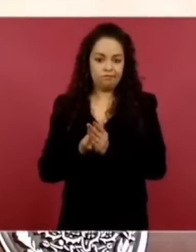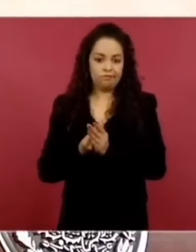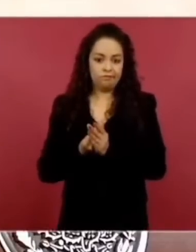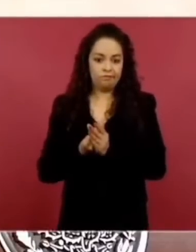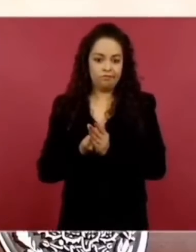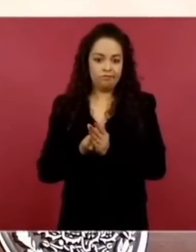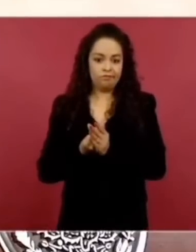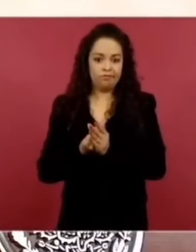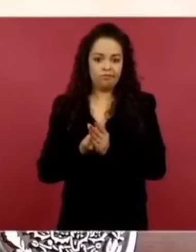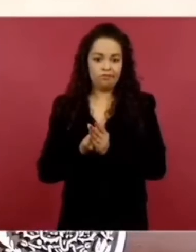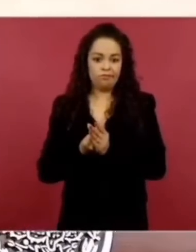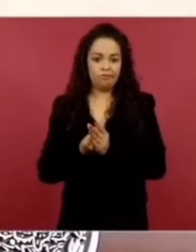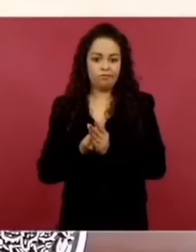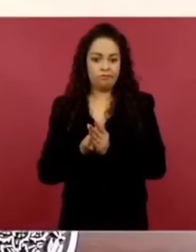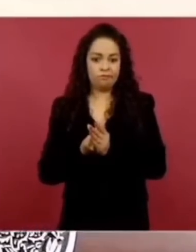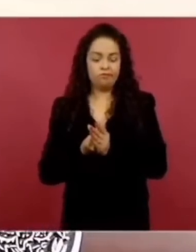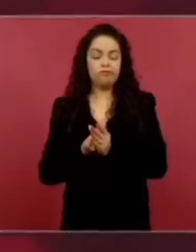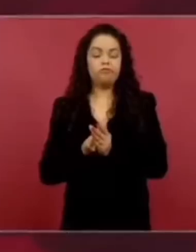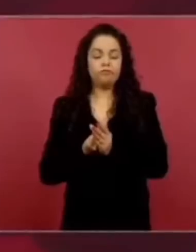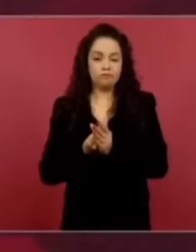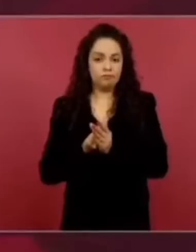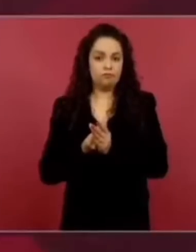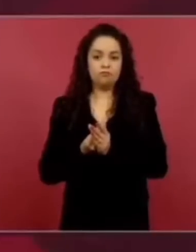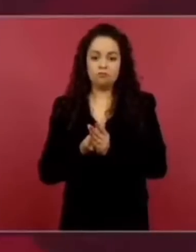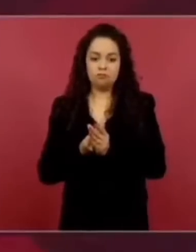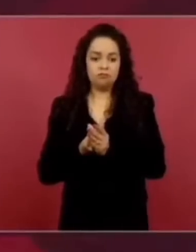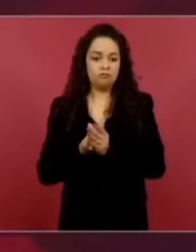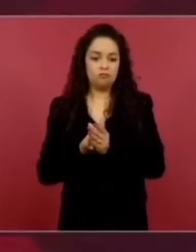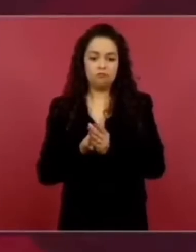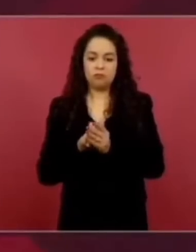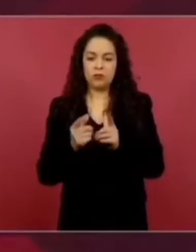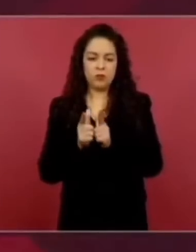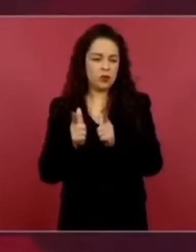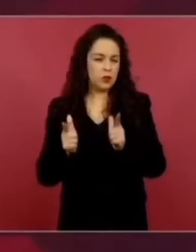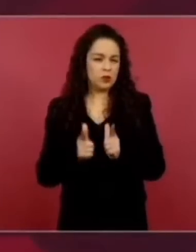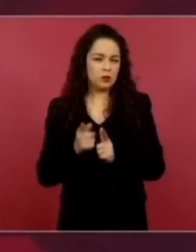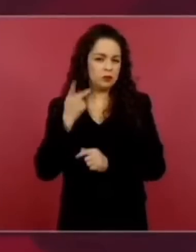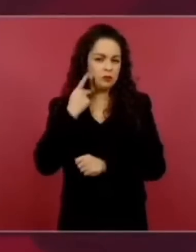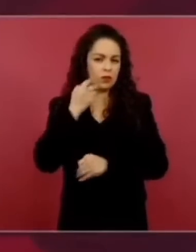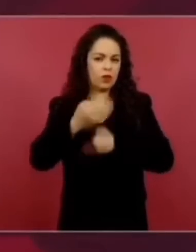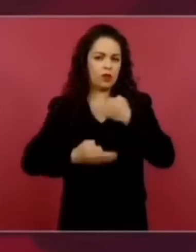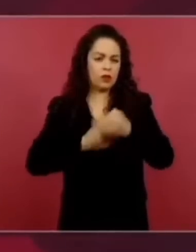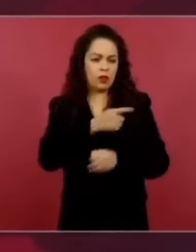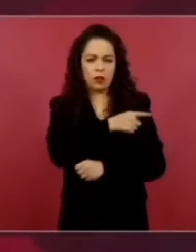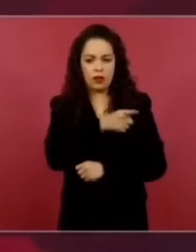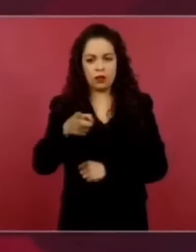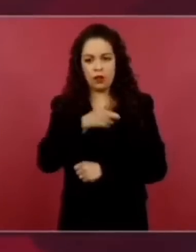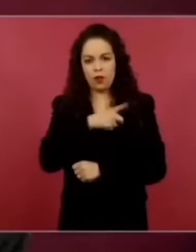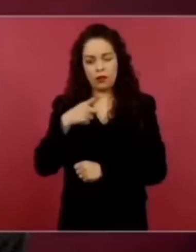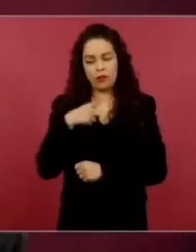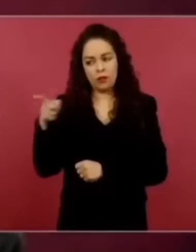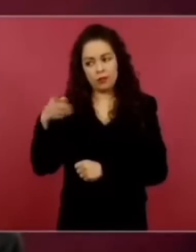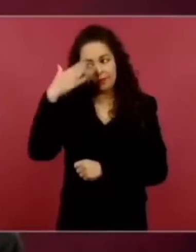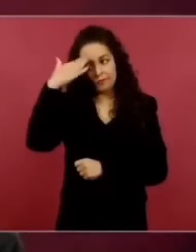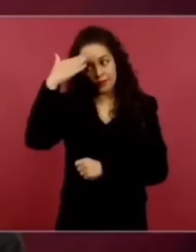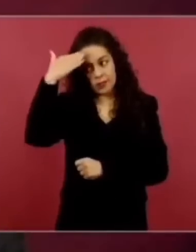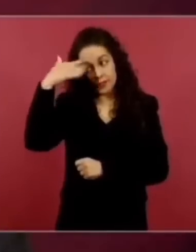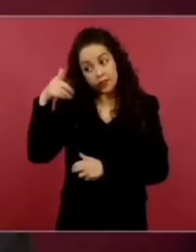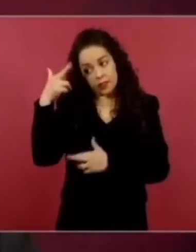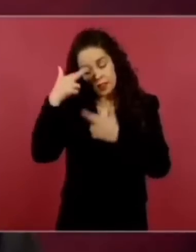Y yo creo que eso todos los partidos lo tienen que considerar. No puedo yo